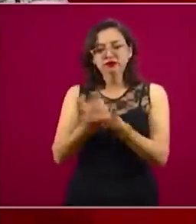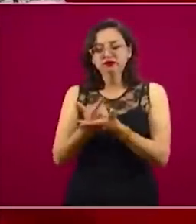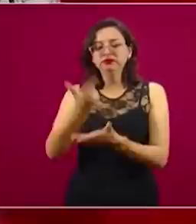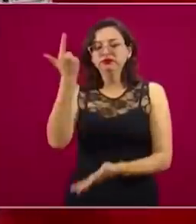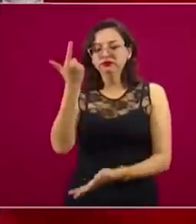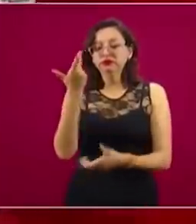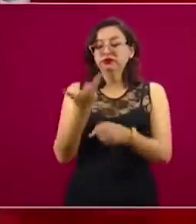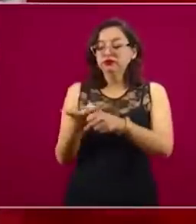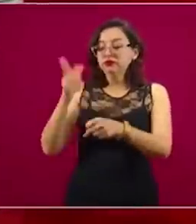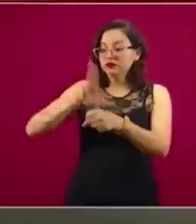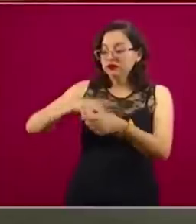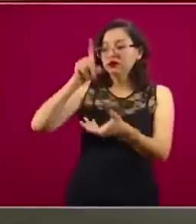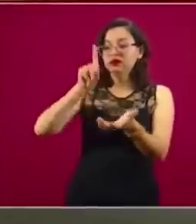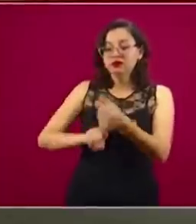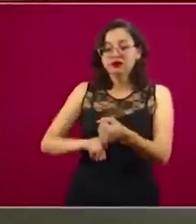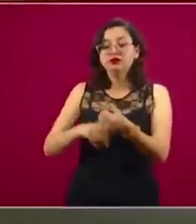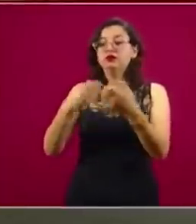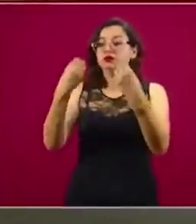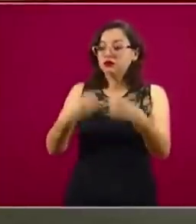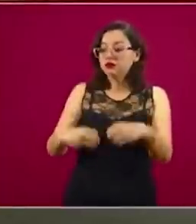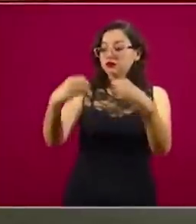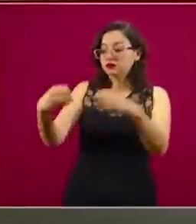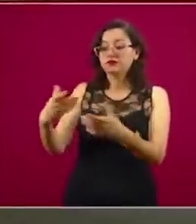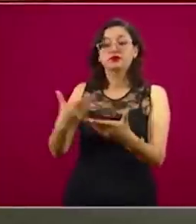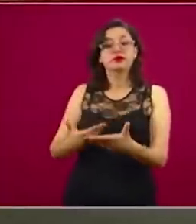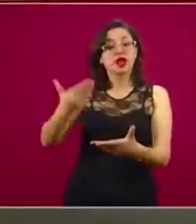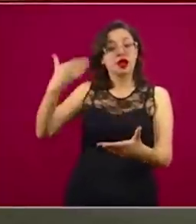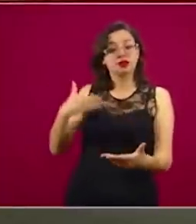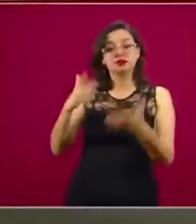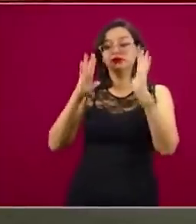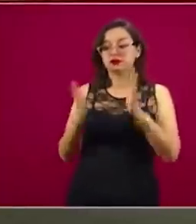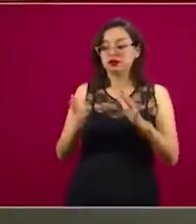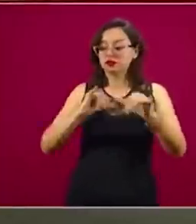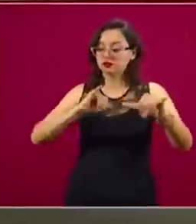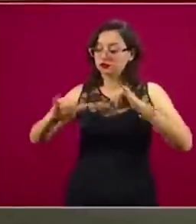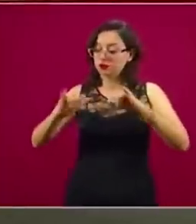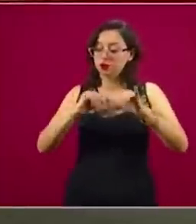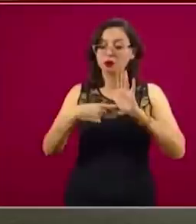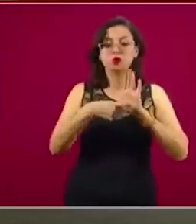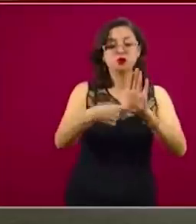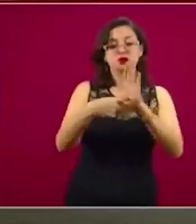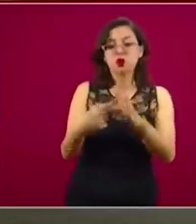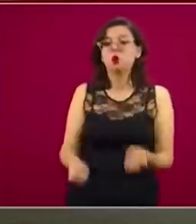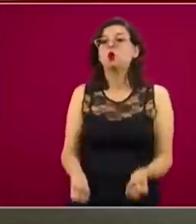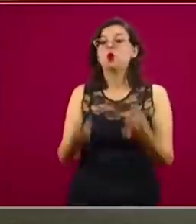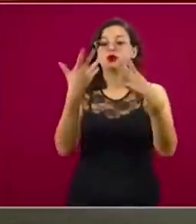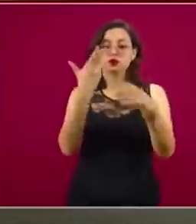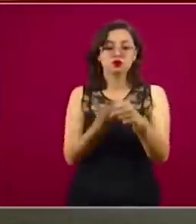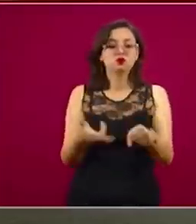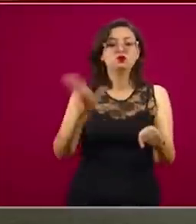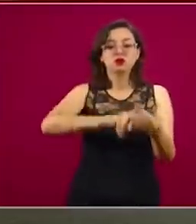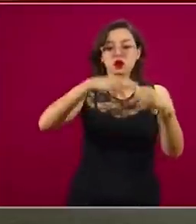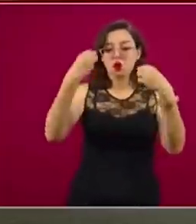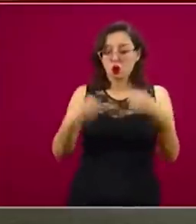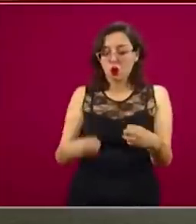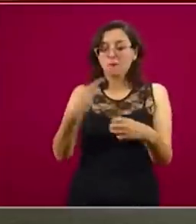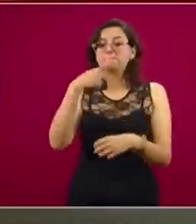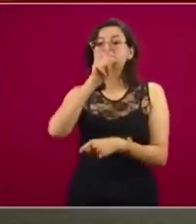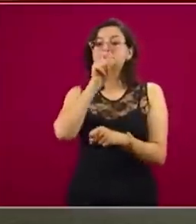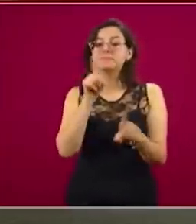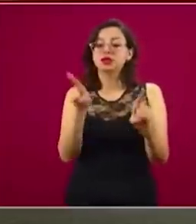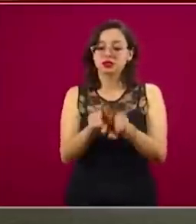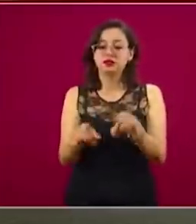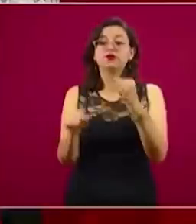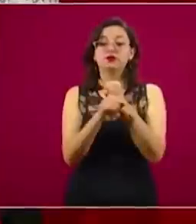de ocupación. De ahí viene el mapa que mostré hace rato, las estadísticas de ocupación, pero también tenemos la información sobre